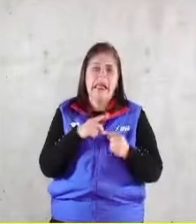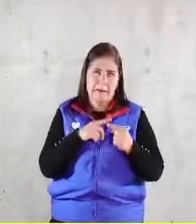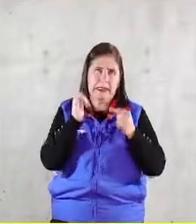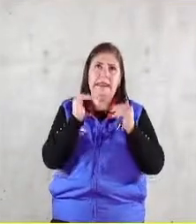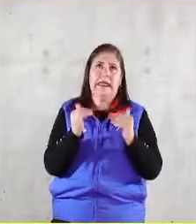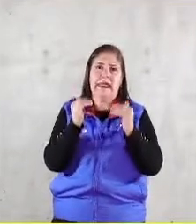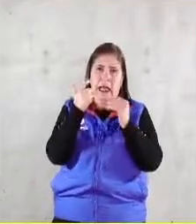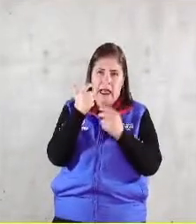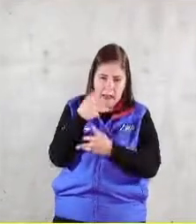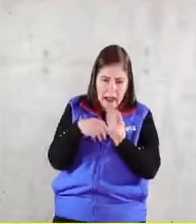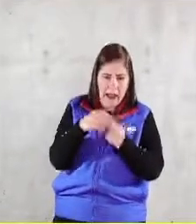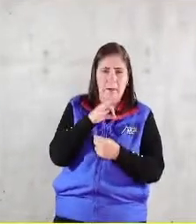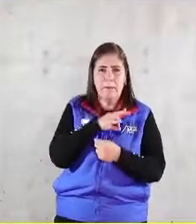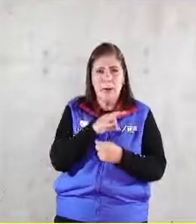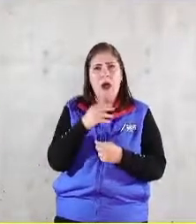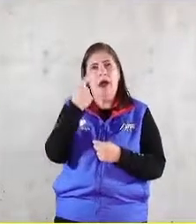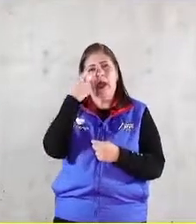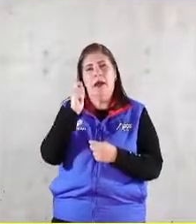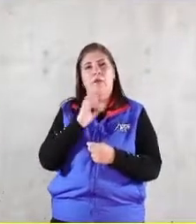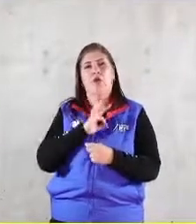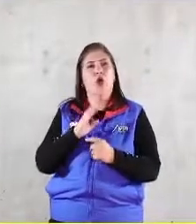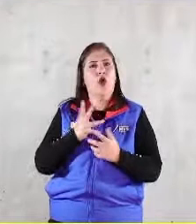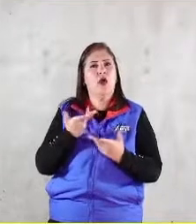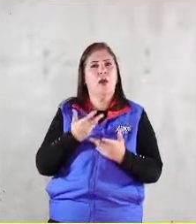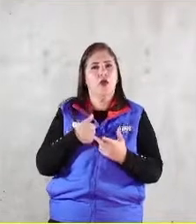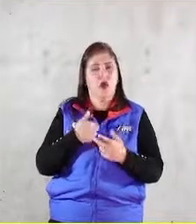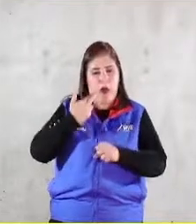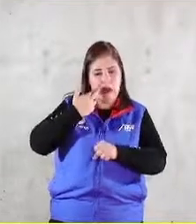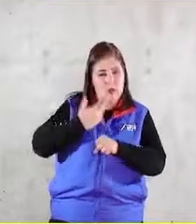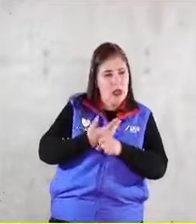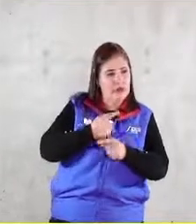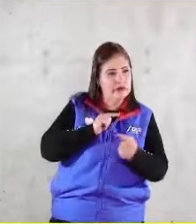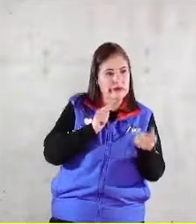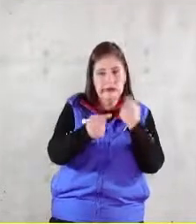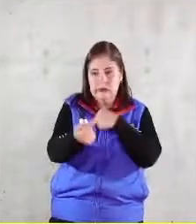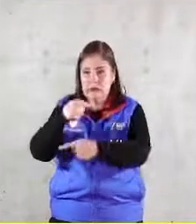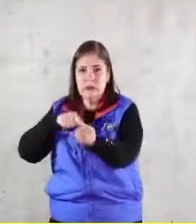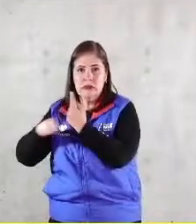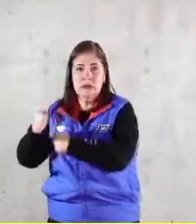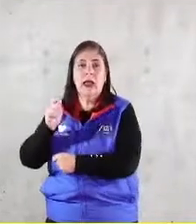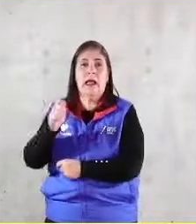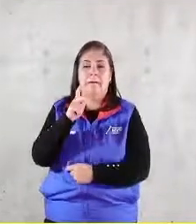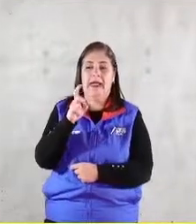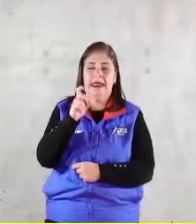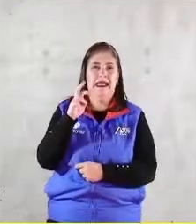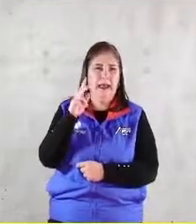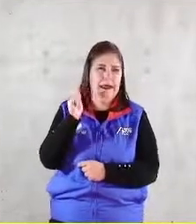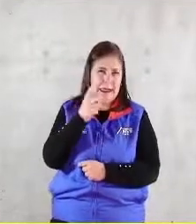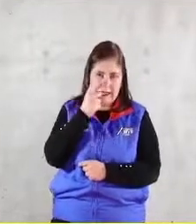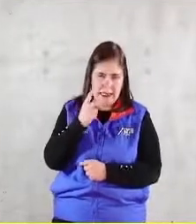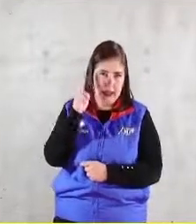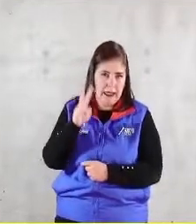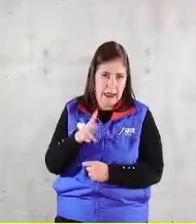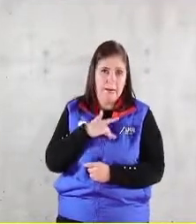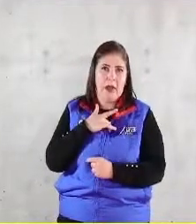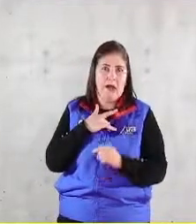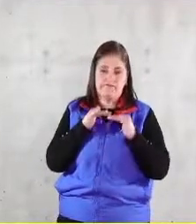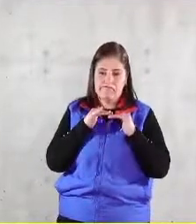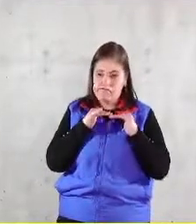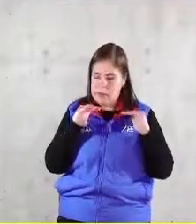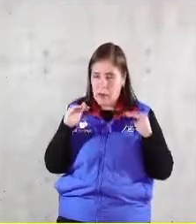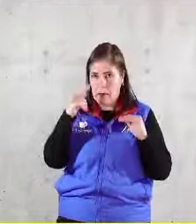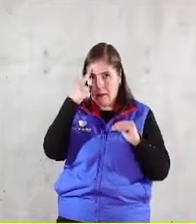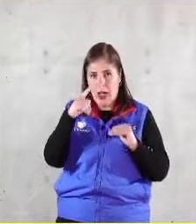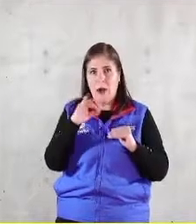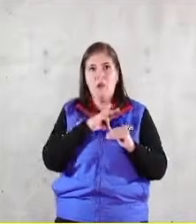la decisión de hacernos cargo los unos de los otros termina Peter Drucker de la estabilidad y calidad del funcionamiento del